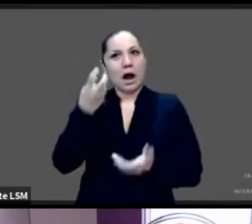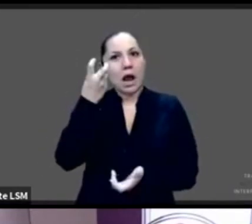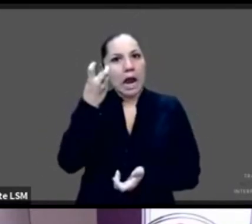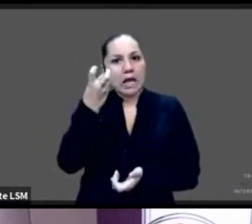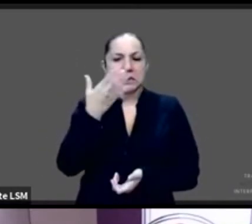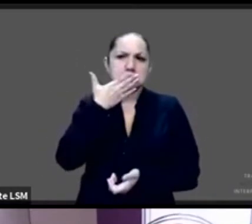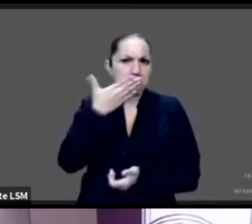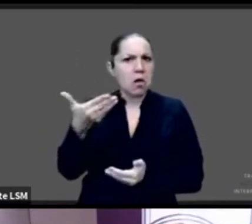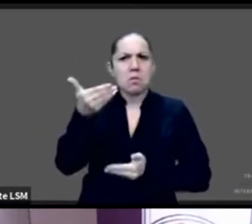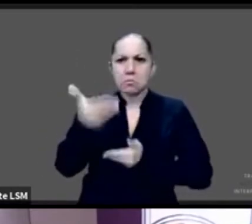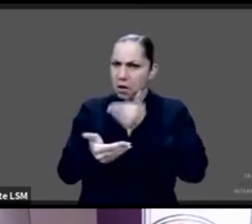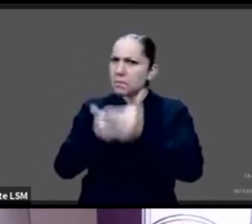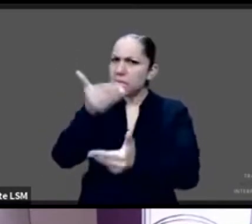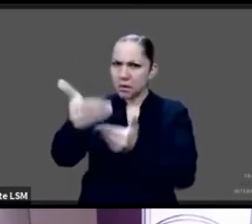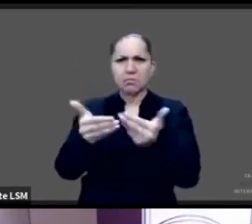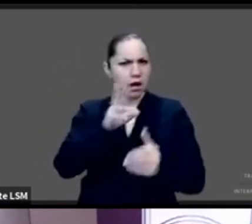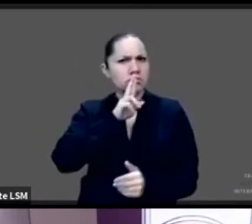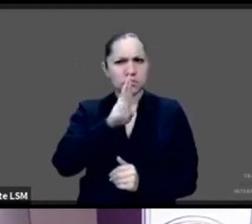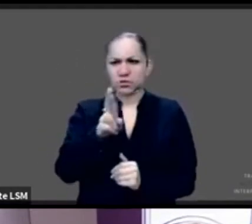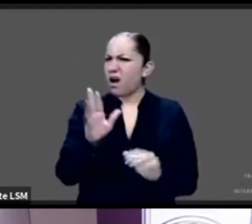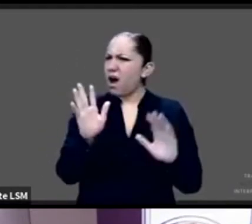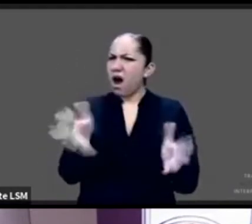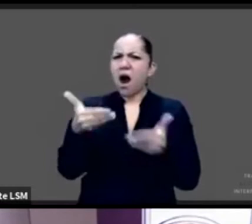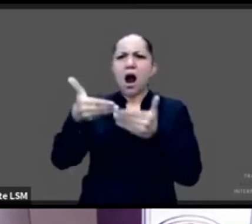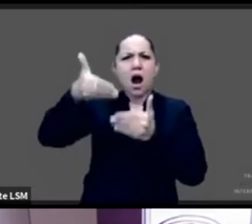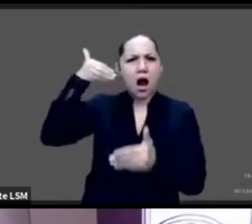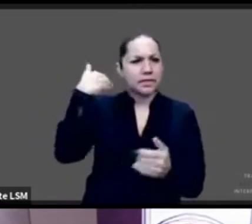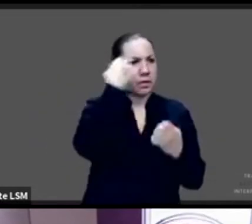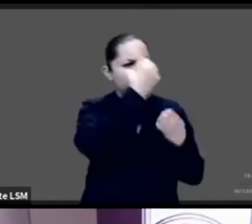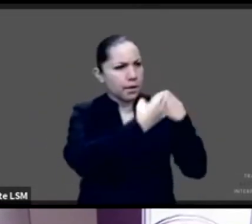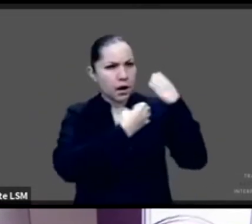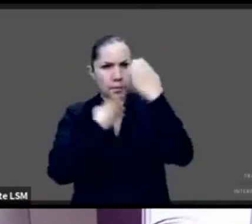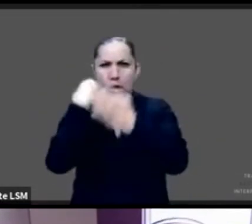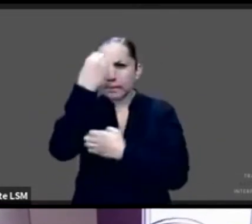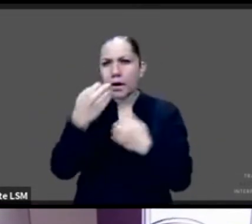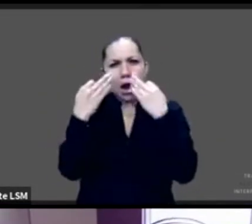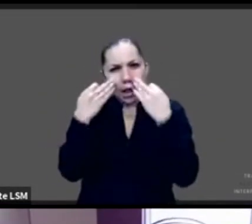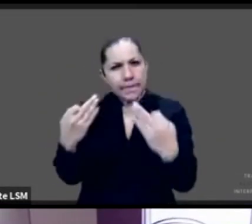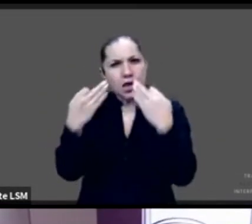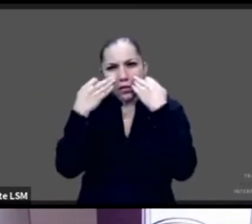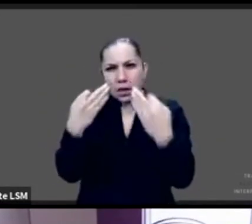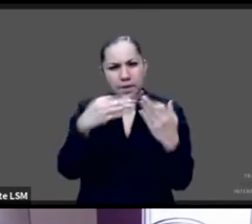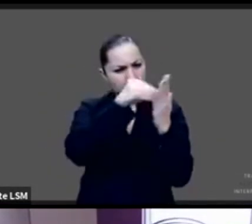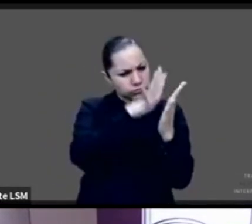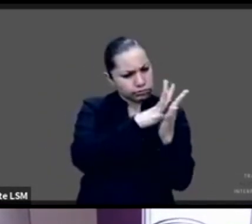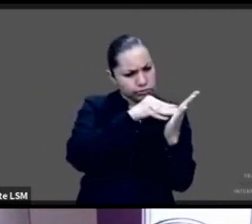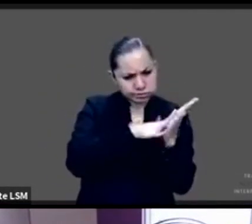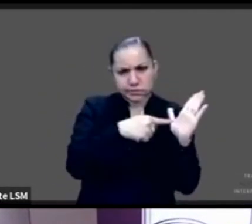dado, pues ya hay mucha evidencia que eso funciona, funciona muy bien. Incluso algunos